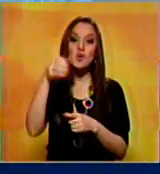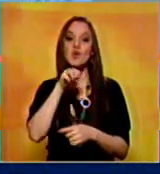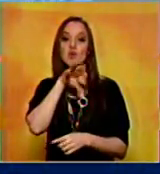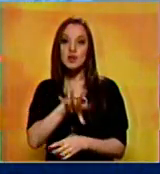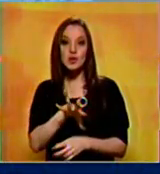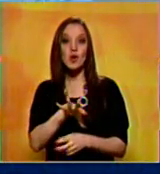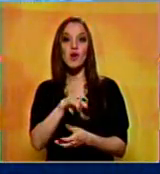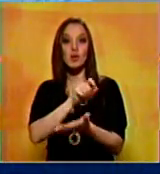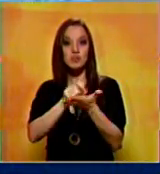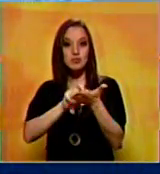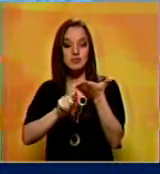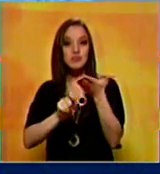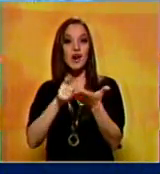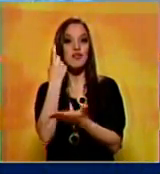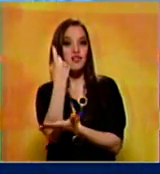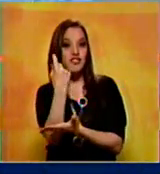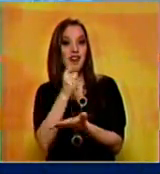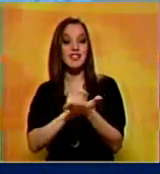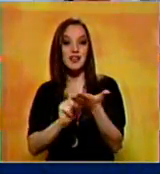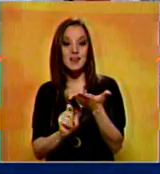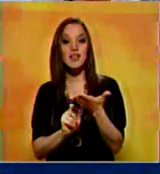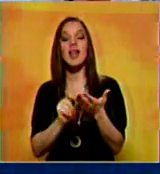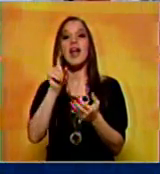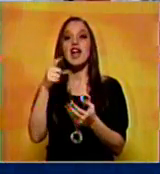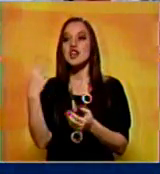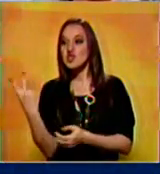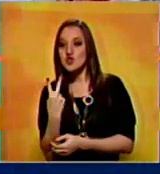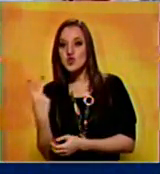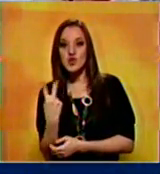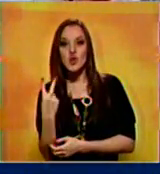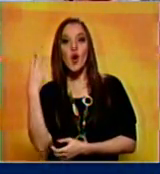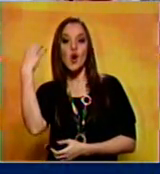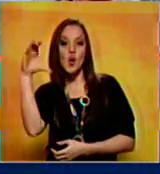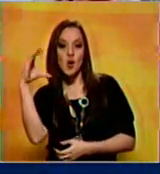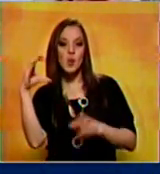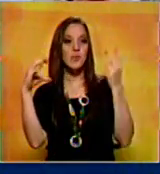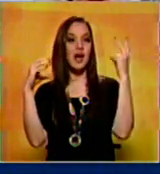estamos obligados a relaciones de hermandad verdadera